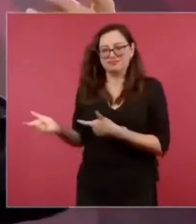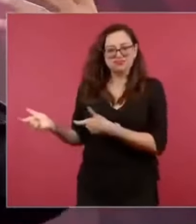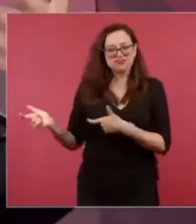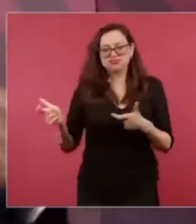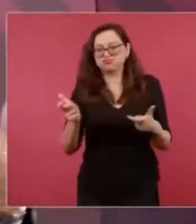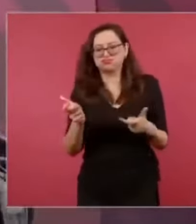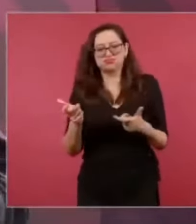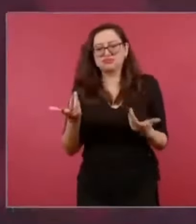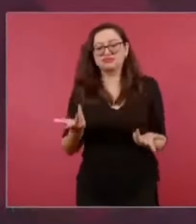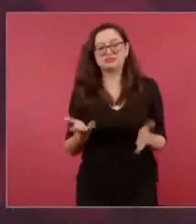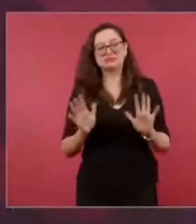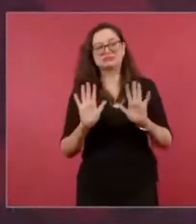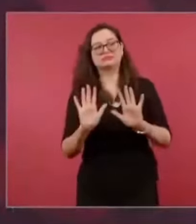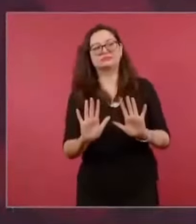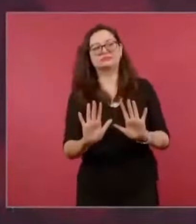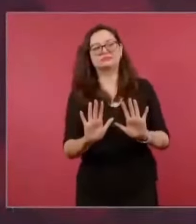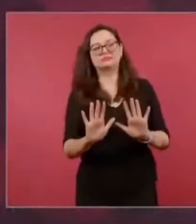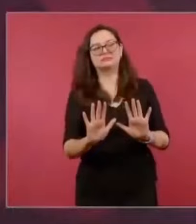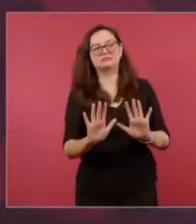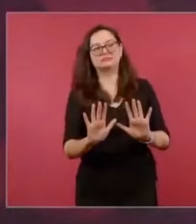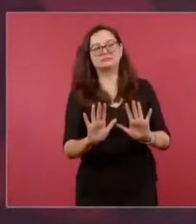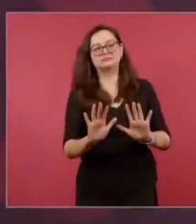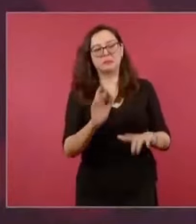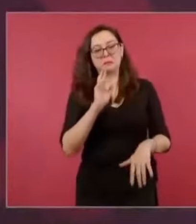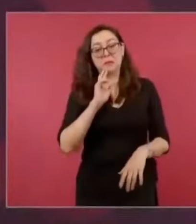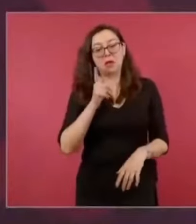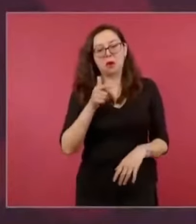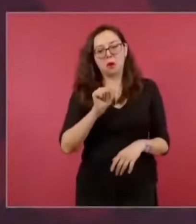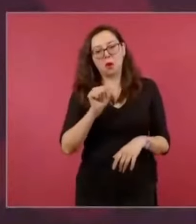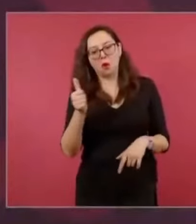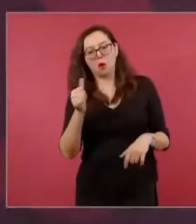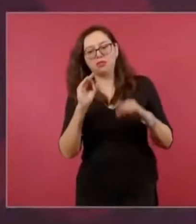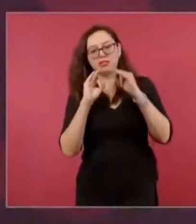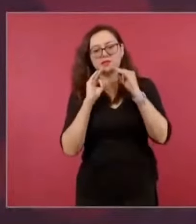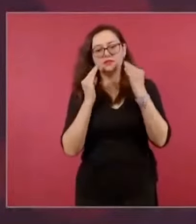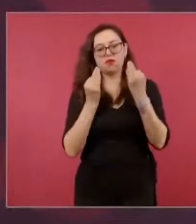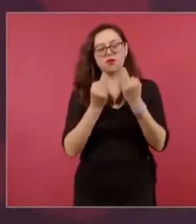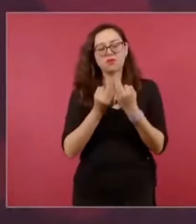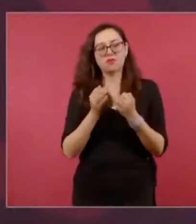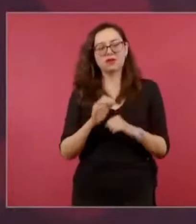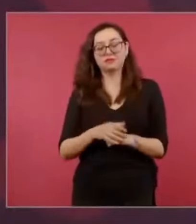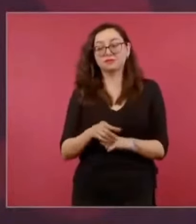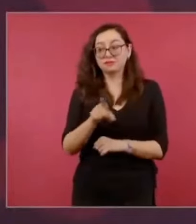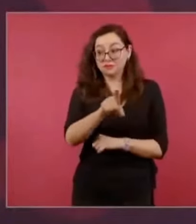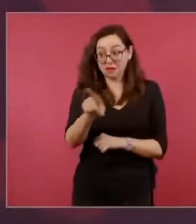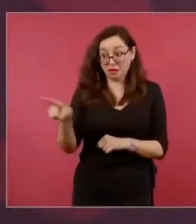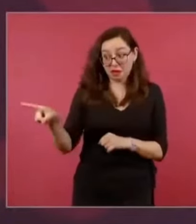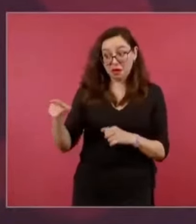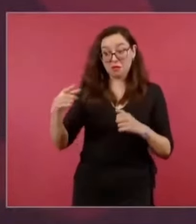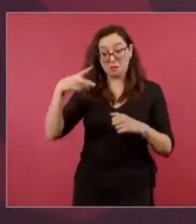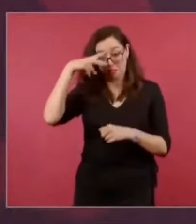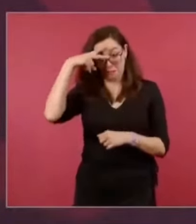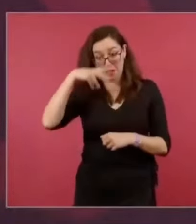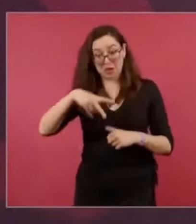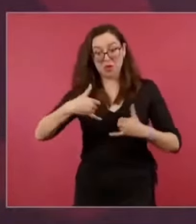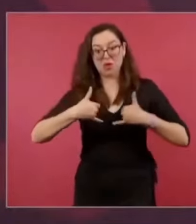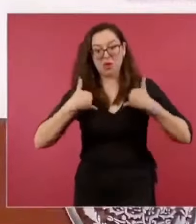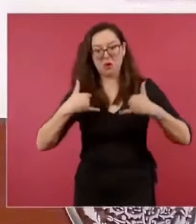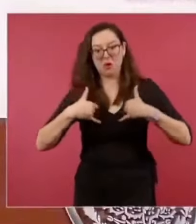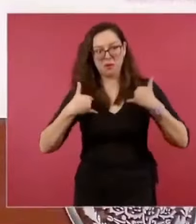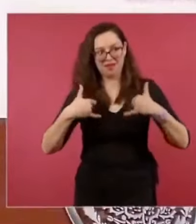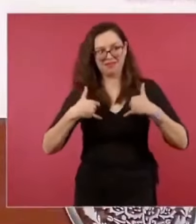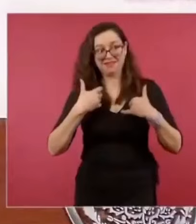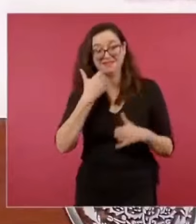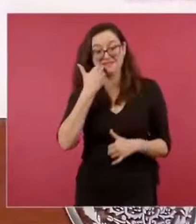a que vengan a estudiar a nuestras universidades los jóvenes mexicanos ambiciosos.